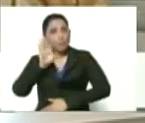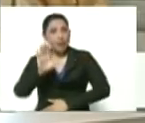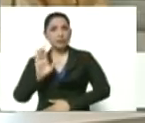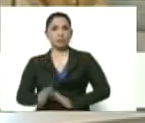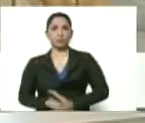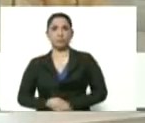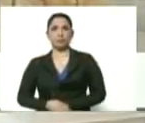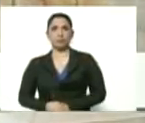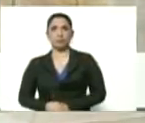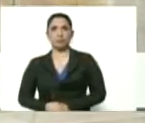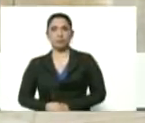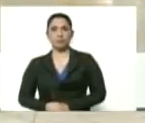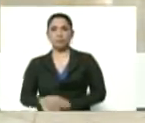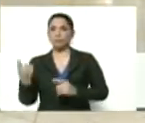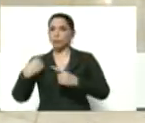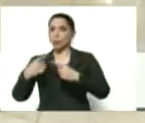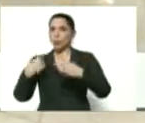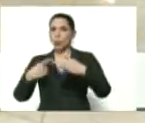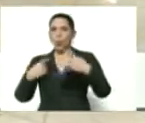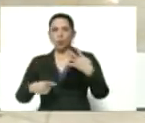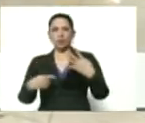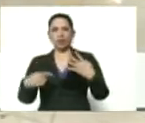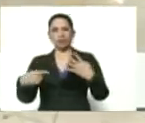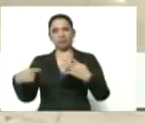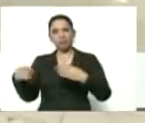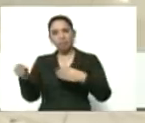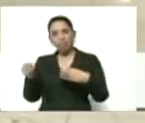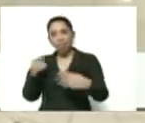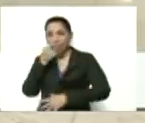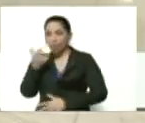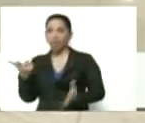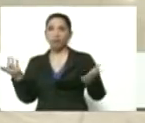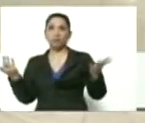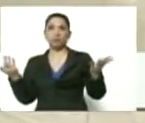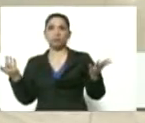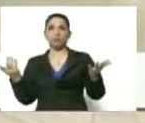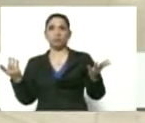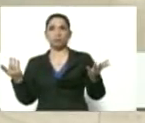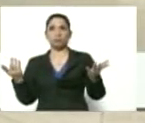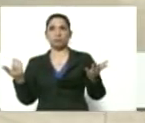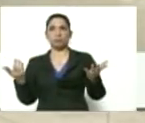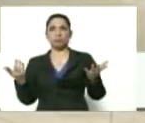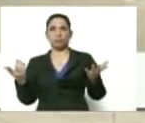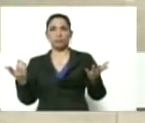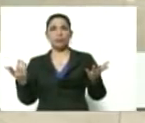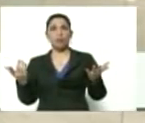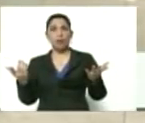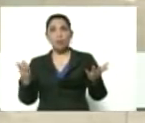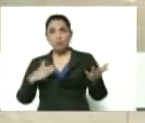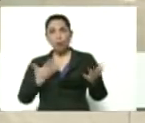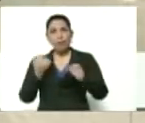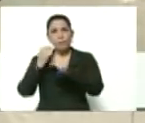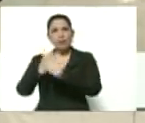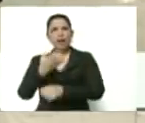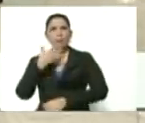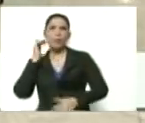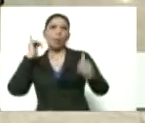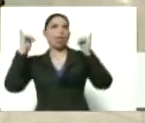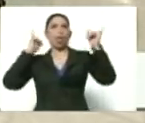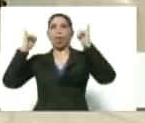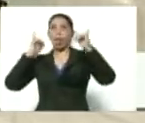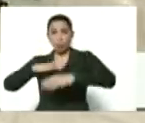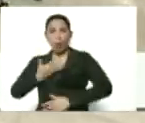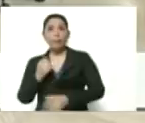de cosas superfluas. Que los bares pueden esperar, que las discotecas pueden